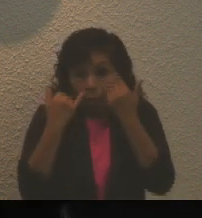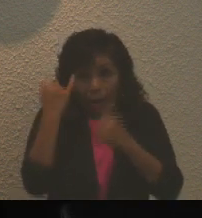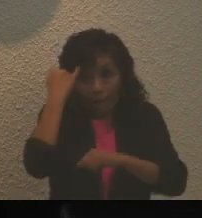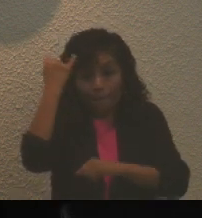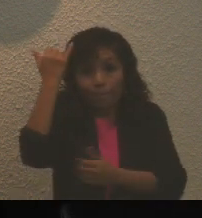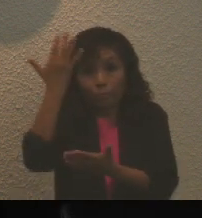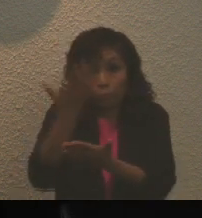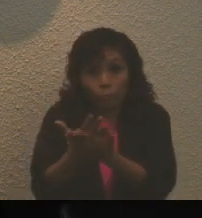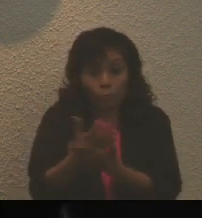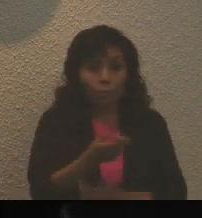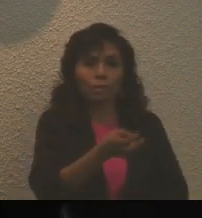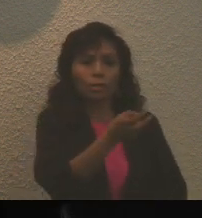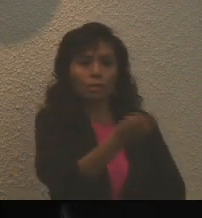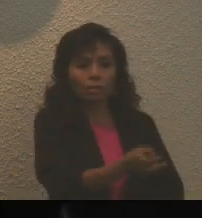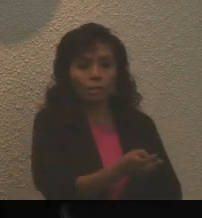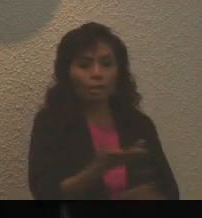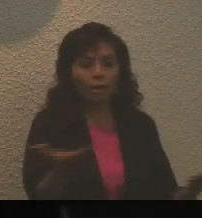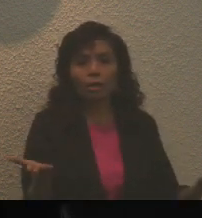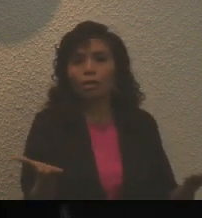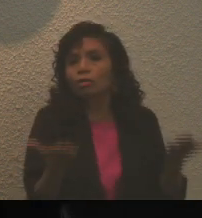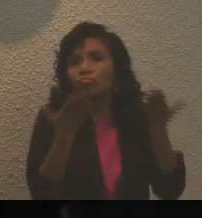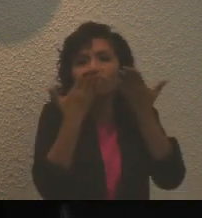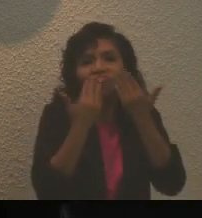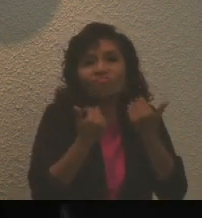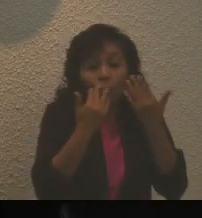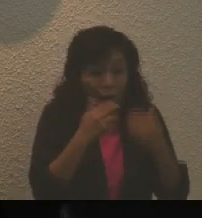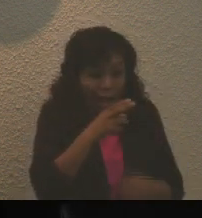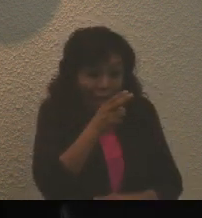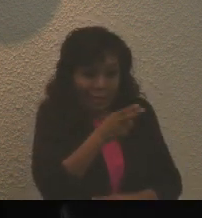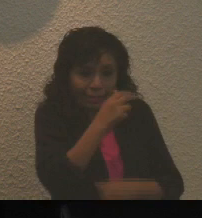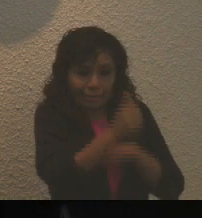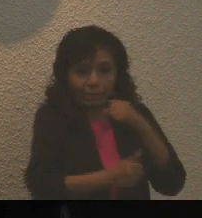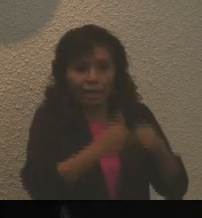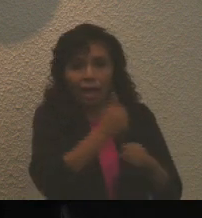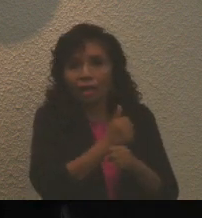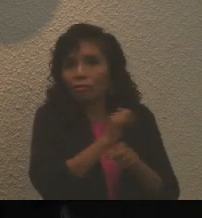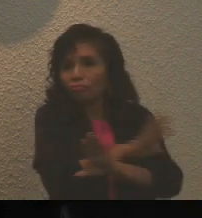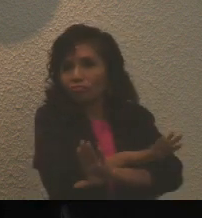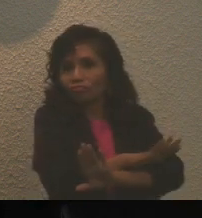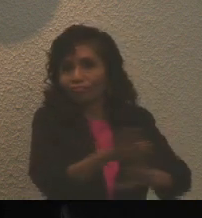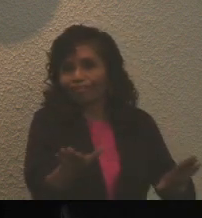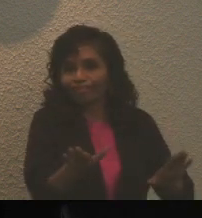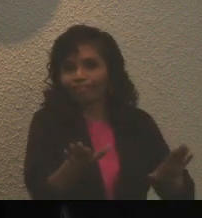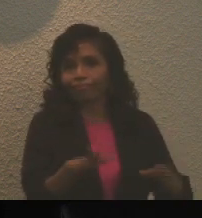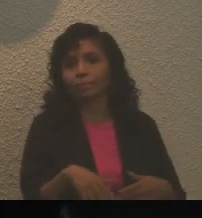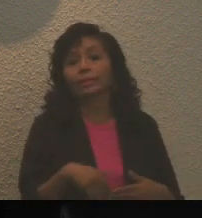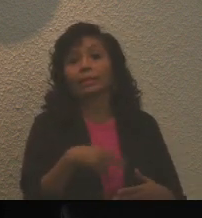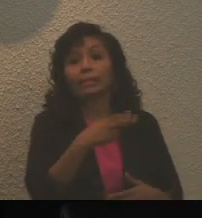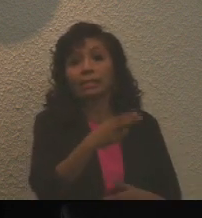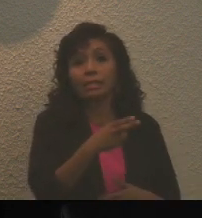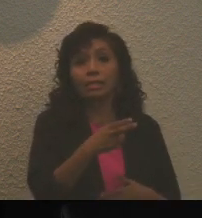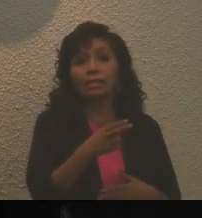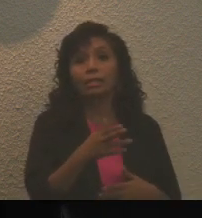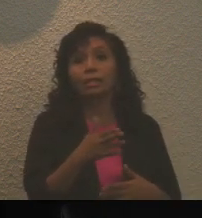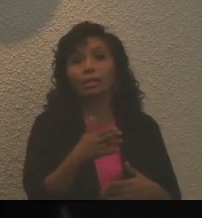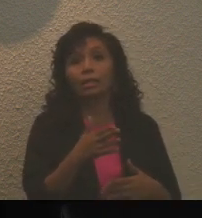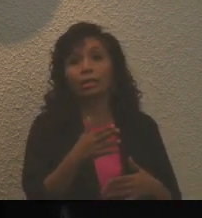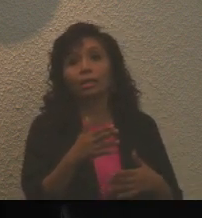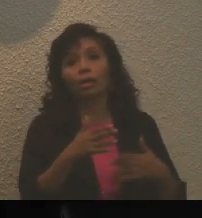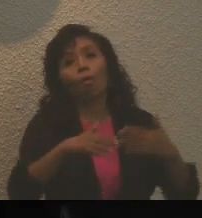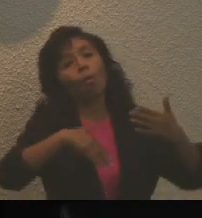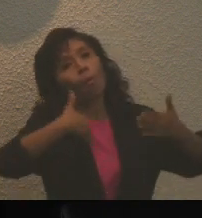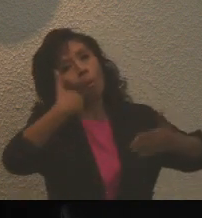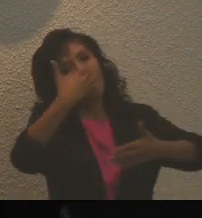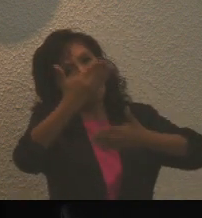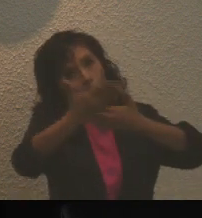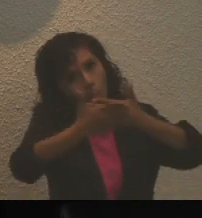declarará de cierto el reconocimiento para ese año y se iniciará el procedimiento de adjudicación para el